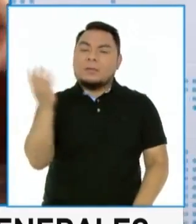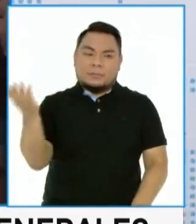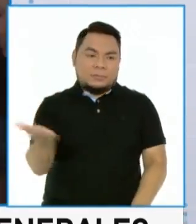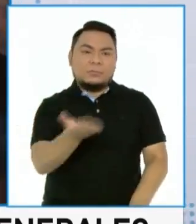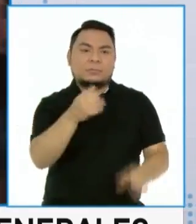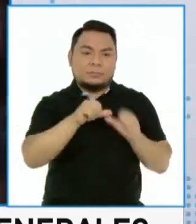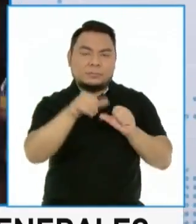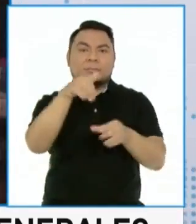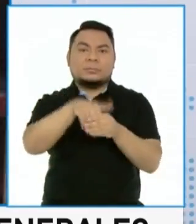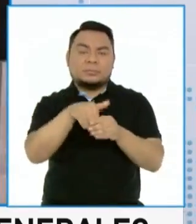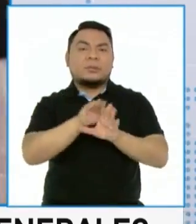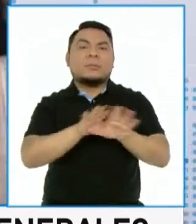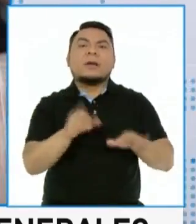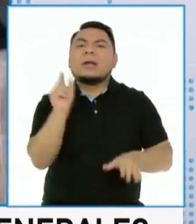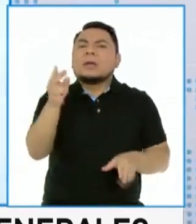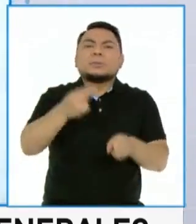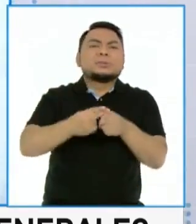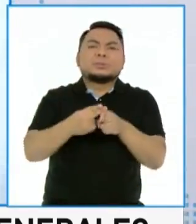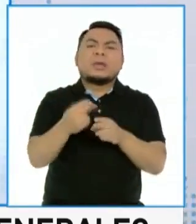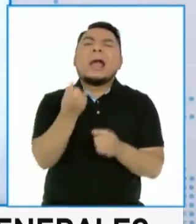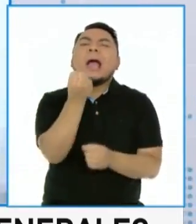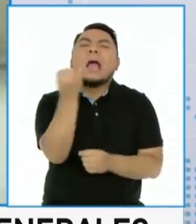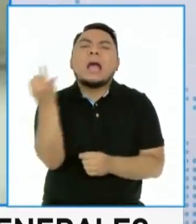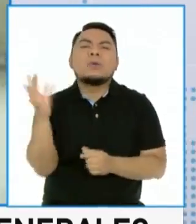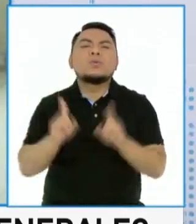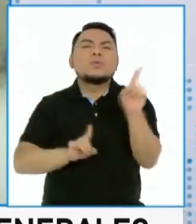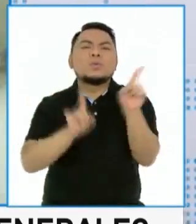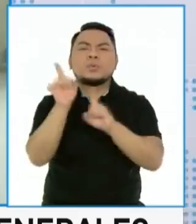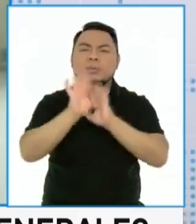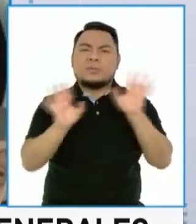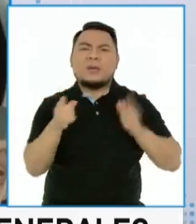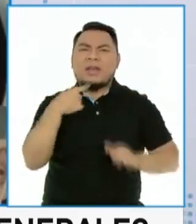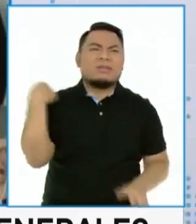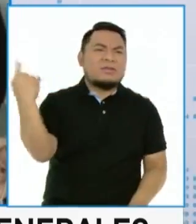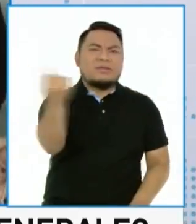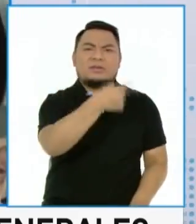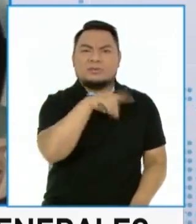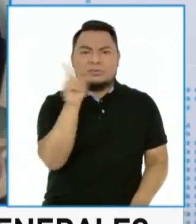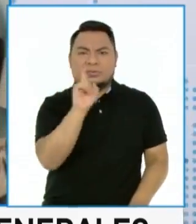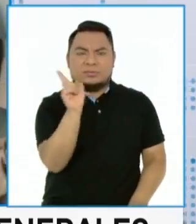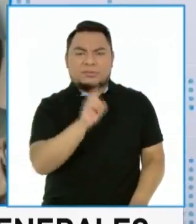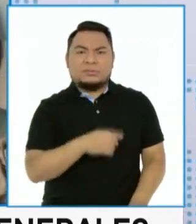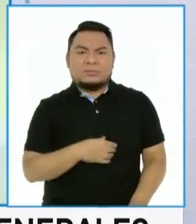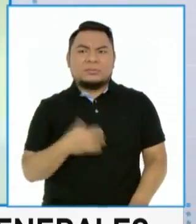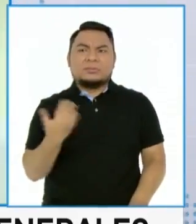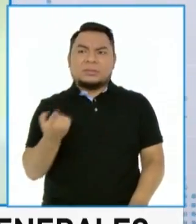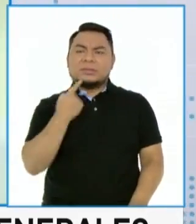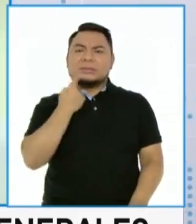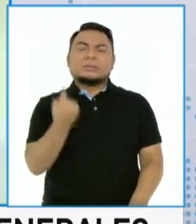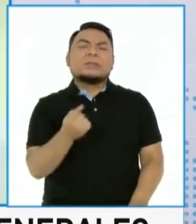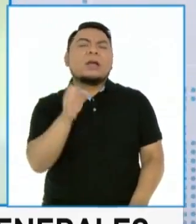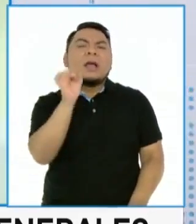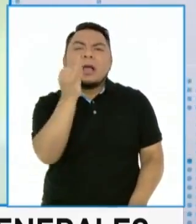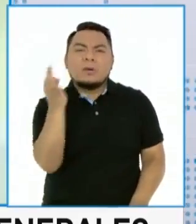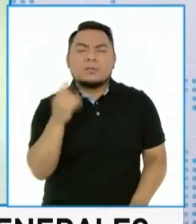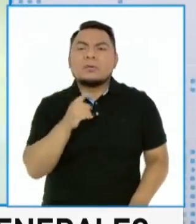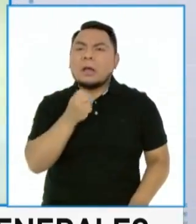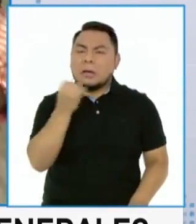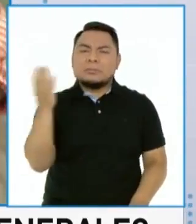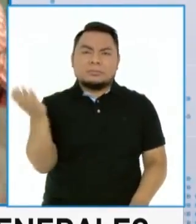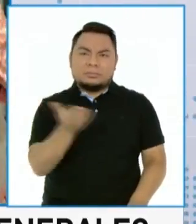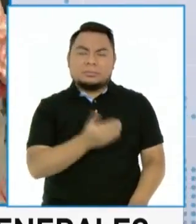colocarse en nave. Sí, ese punto es justamente lo que ha generado mucha controversia. ¿Por cuántos segundos va a ser ese tema de la respiración?